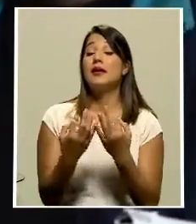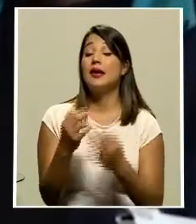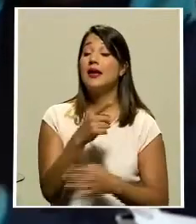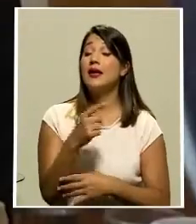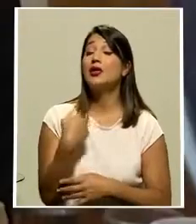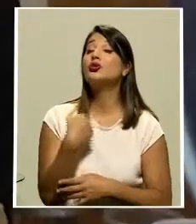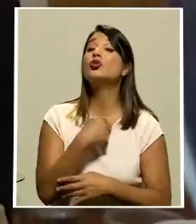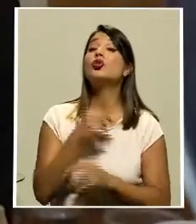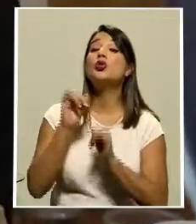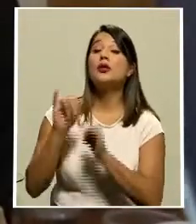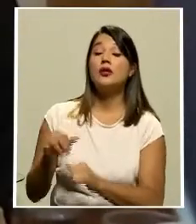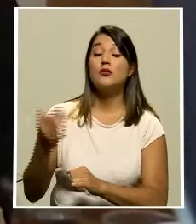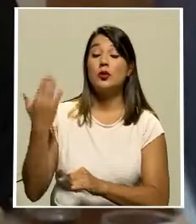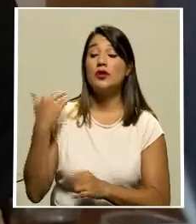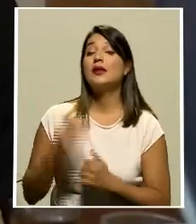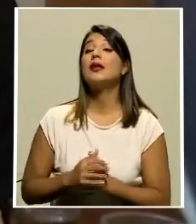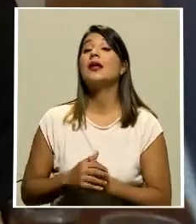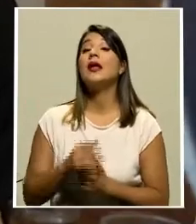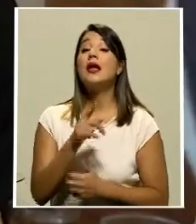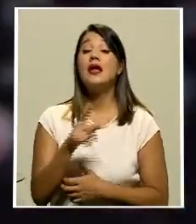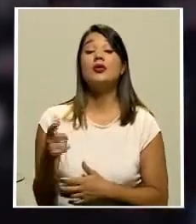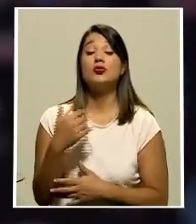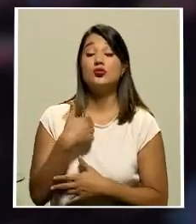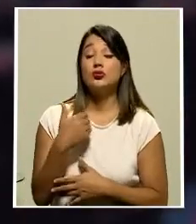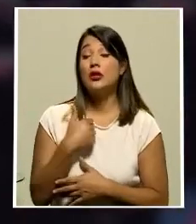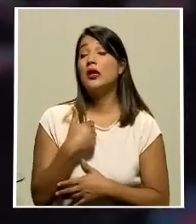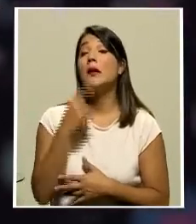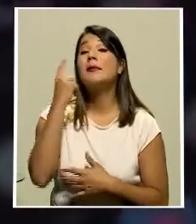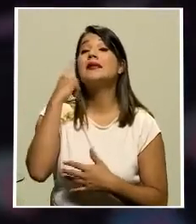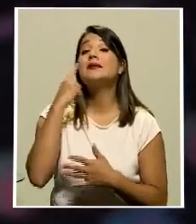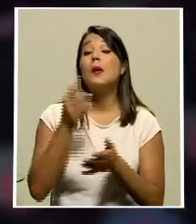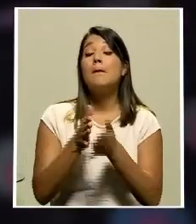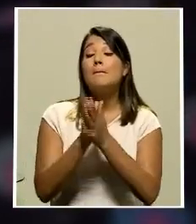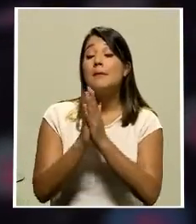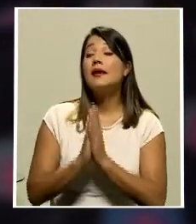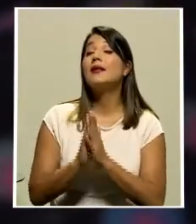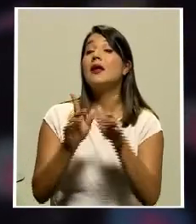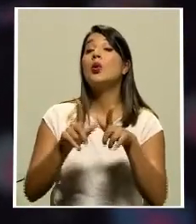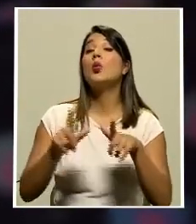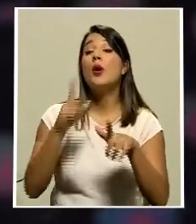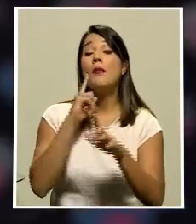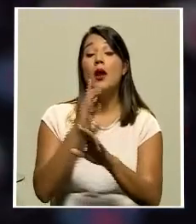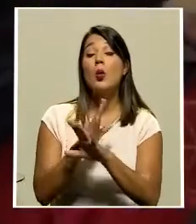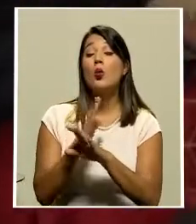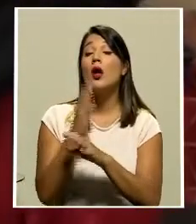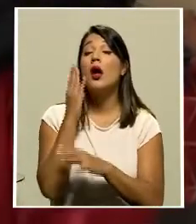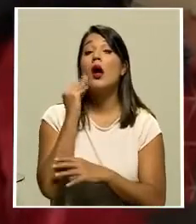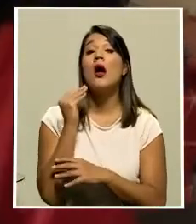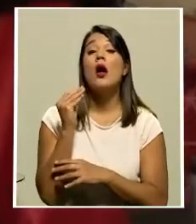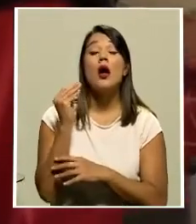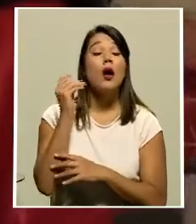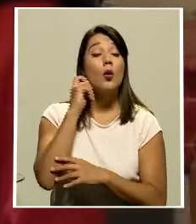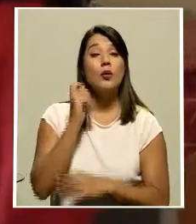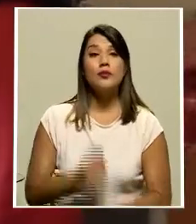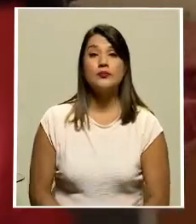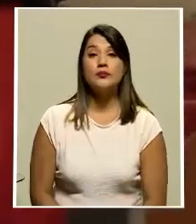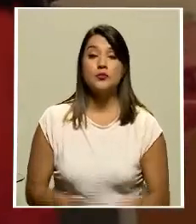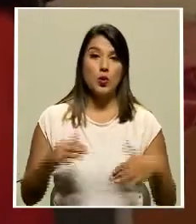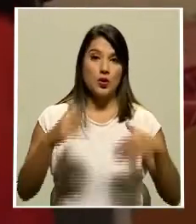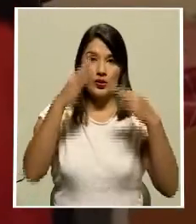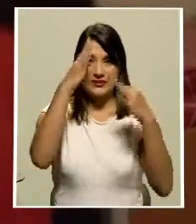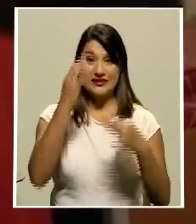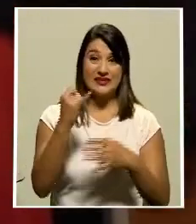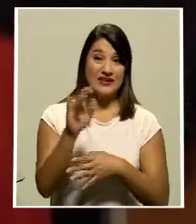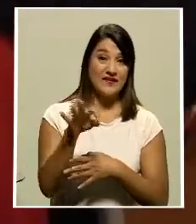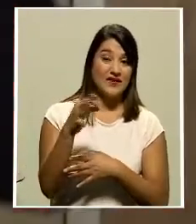dejado en la frontera tienen previsto solicitar asilo aunque no han decidido si lo harán en Francia o en Alemania desde